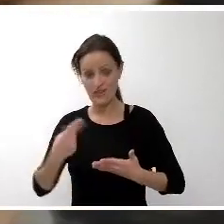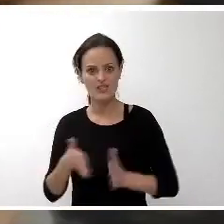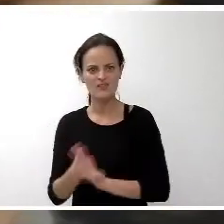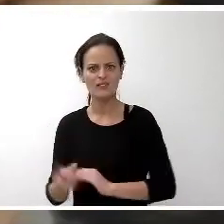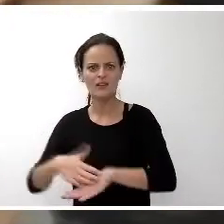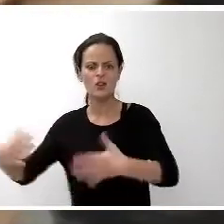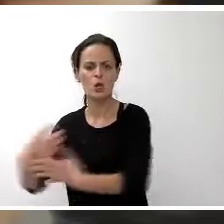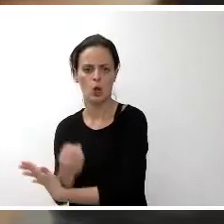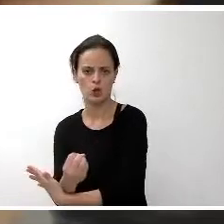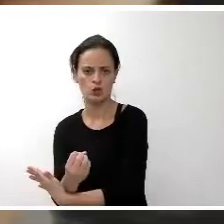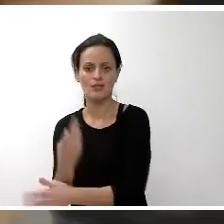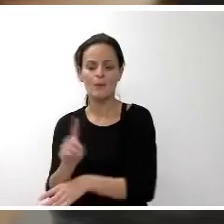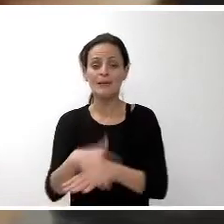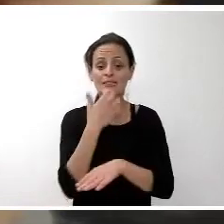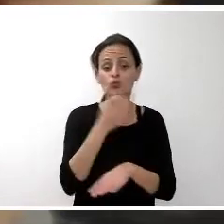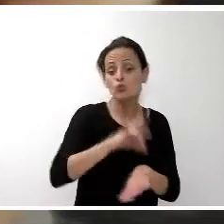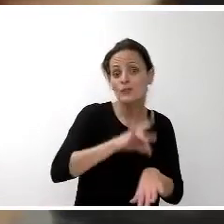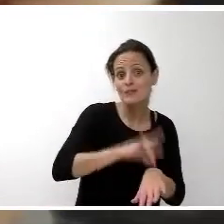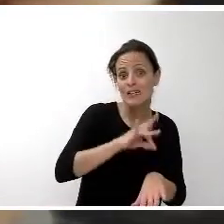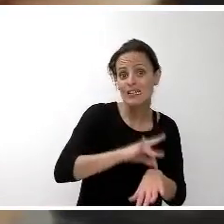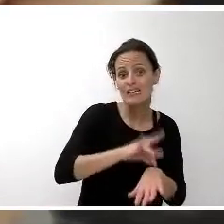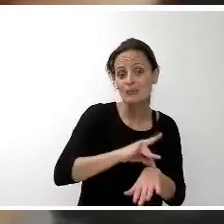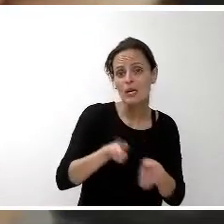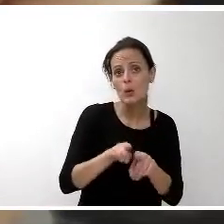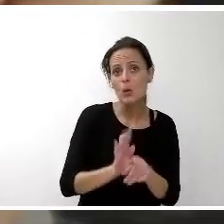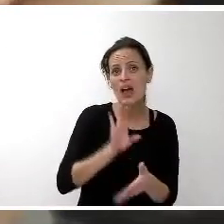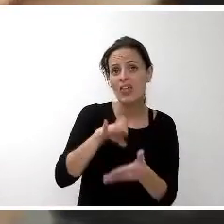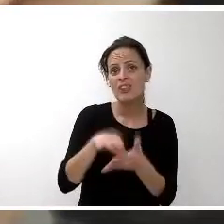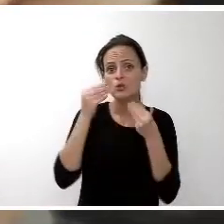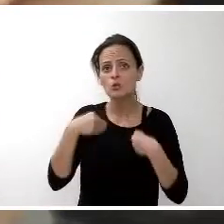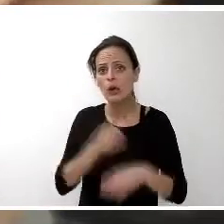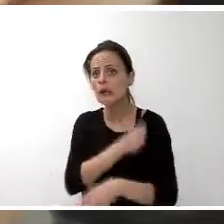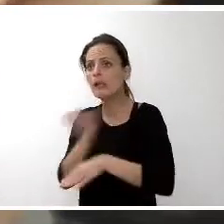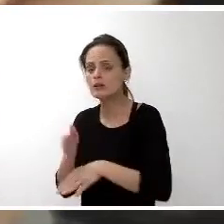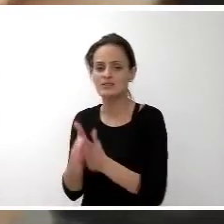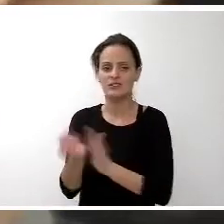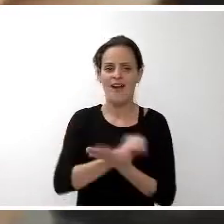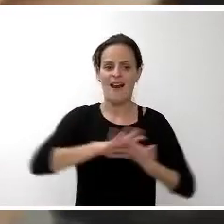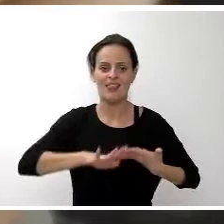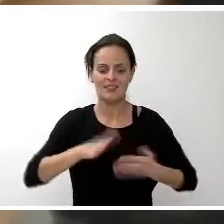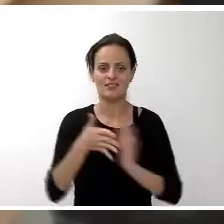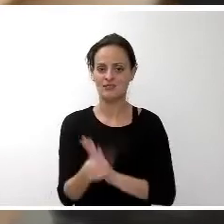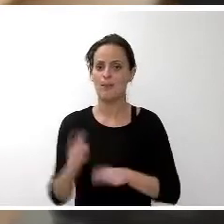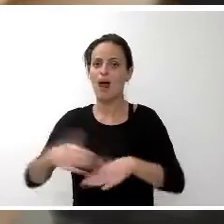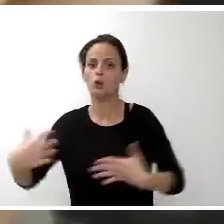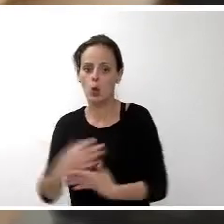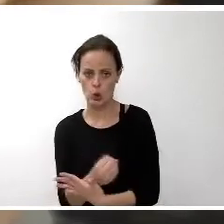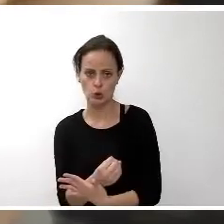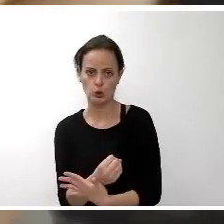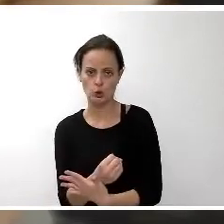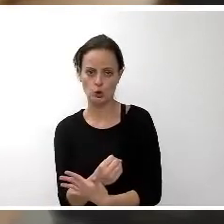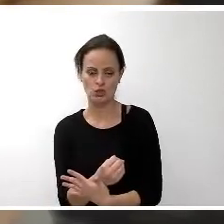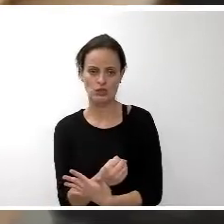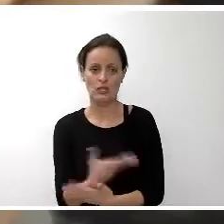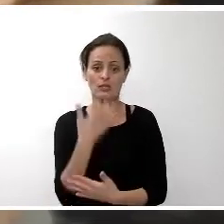Como también lo es cuando te pones malita, cuando tienes que ir a un centro de salud, que también es gratuito y es para todo. Como también